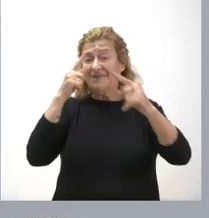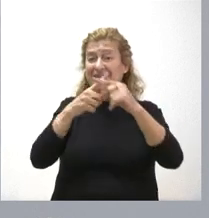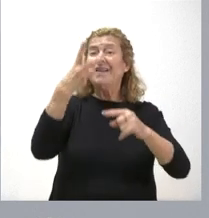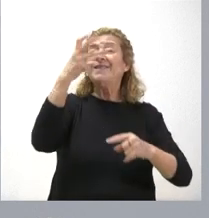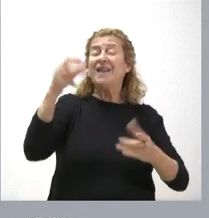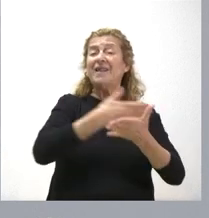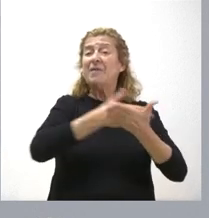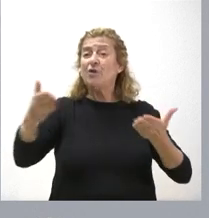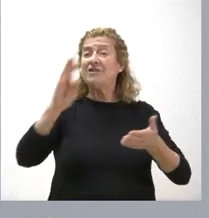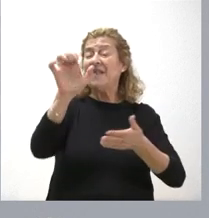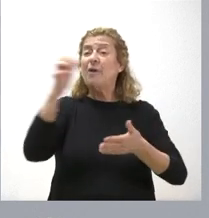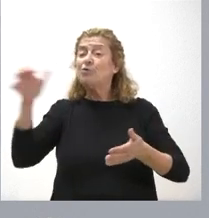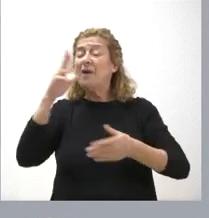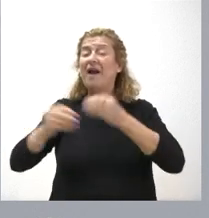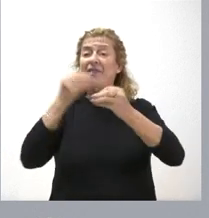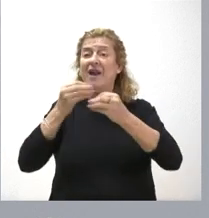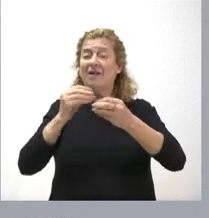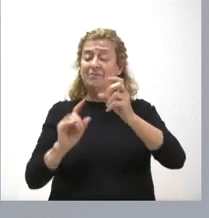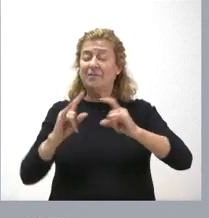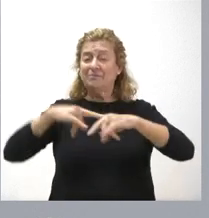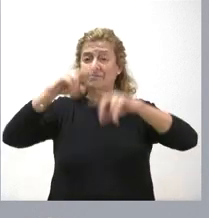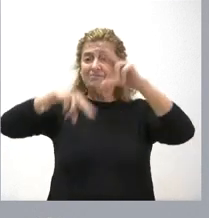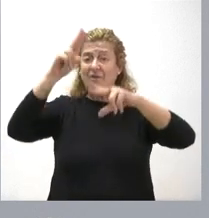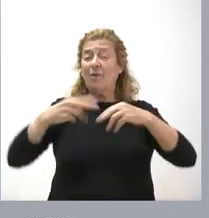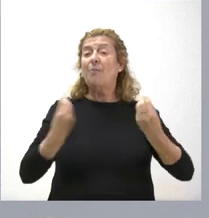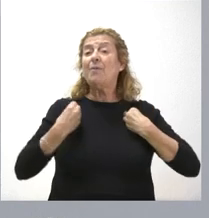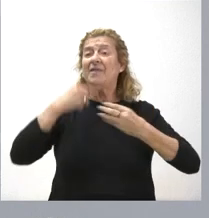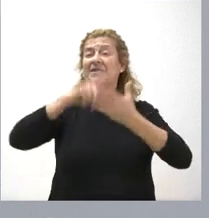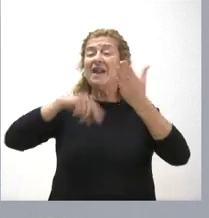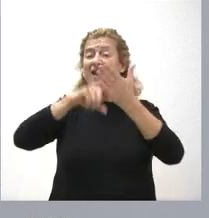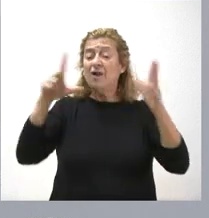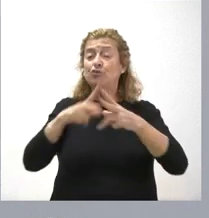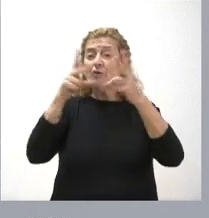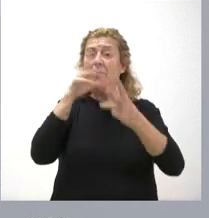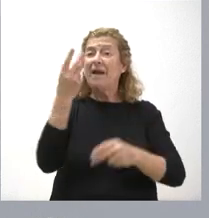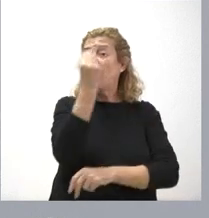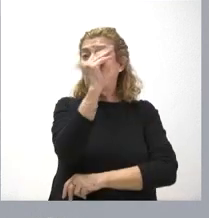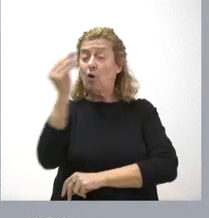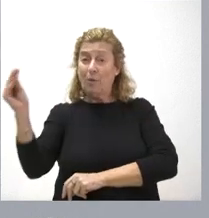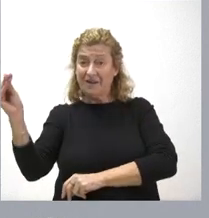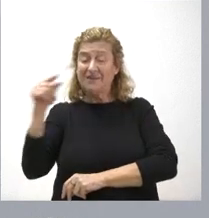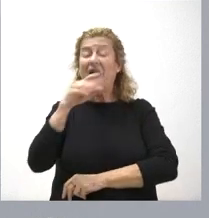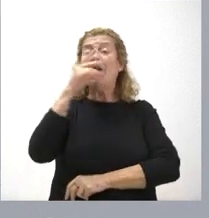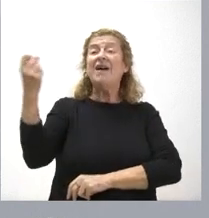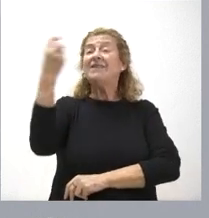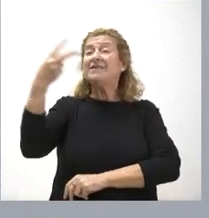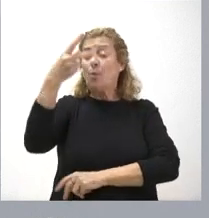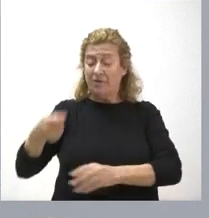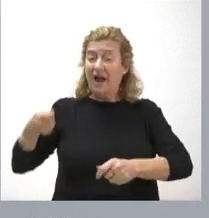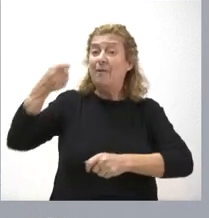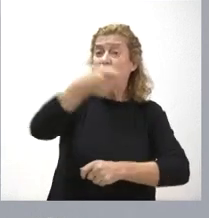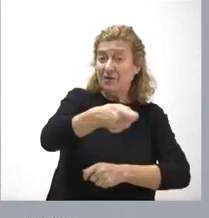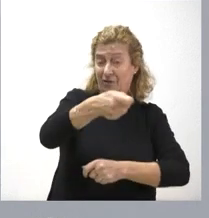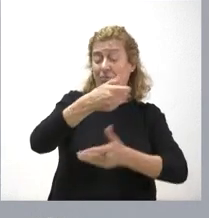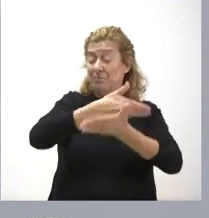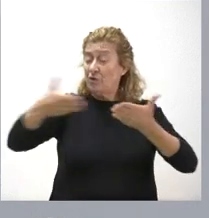de euros para la construcción de viviendas en alquiler social para jóvenes. Es la segunda aportación dineraria que hace la